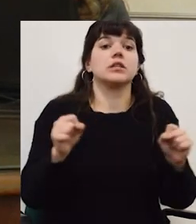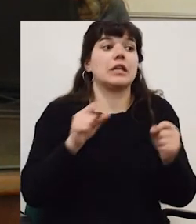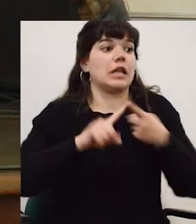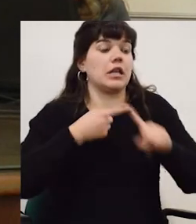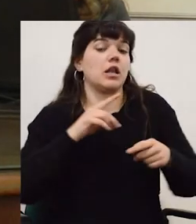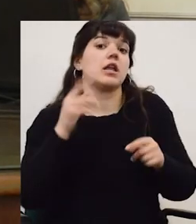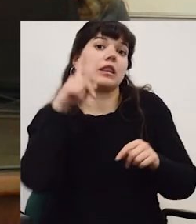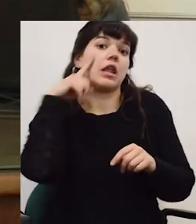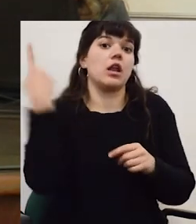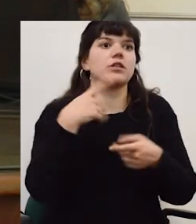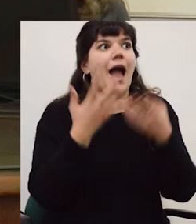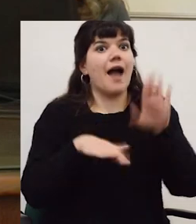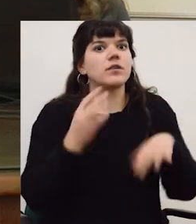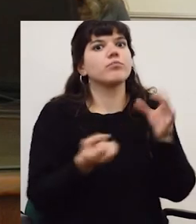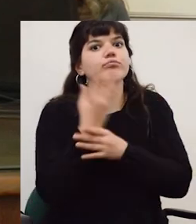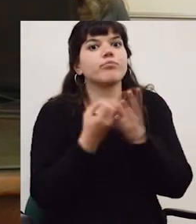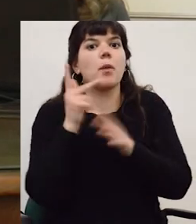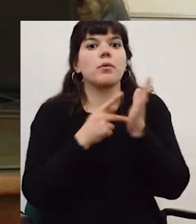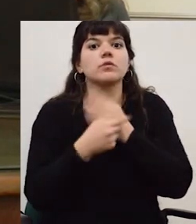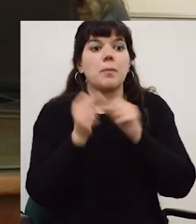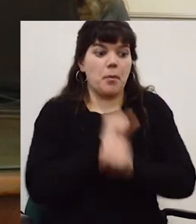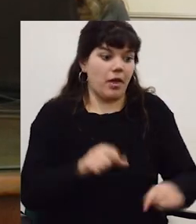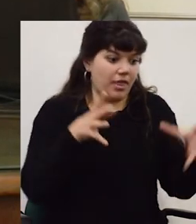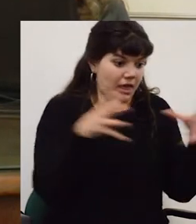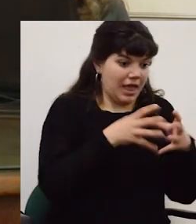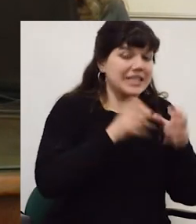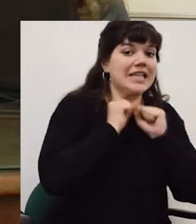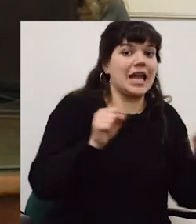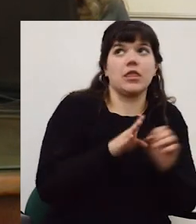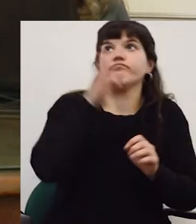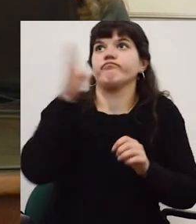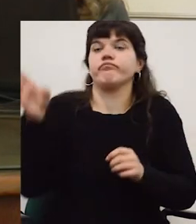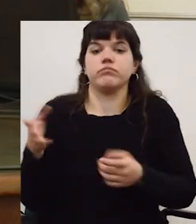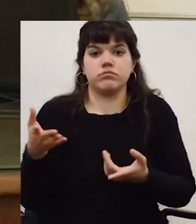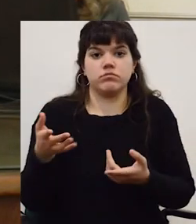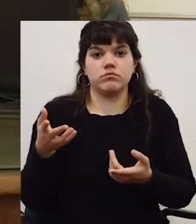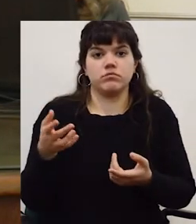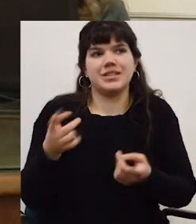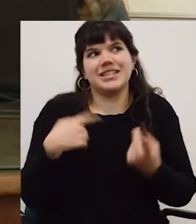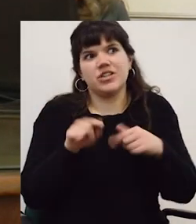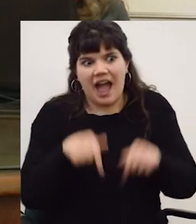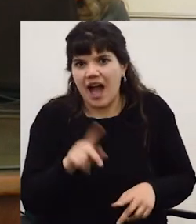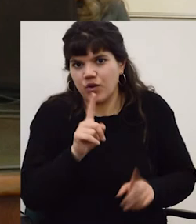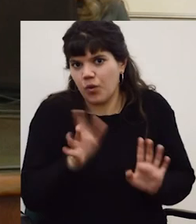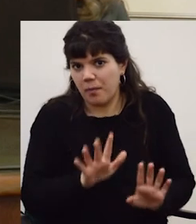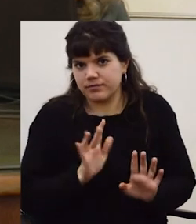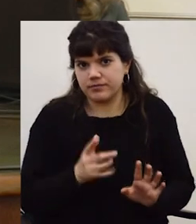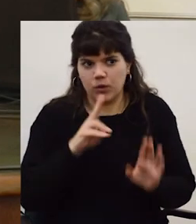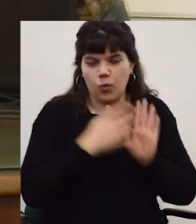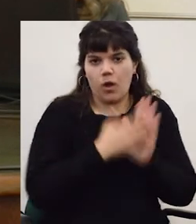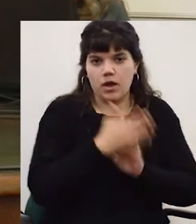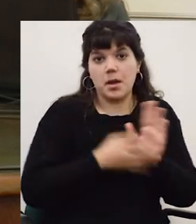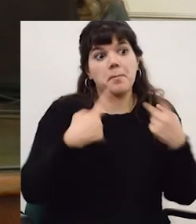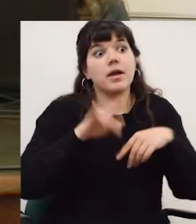Uruguay pero a nivel del mundo la Secretaría de Relaciones Internacionales muchas veces genera proyectos para participar las secretarías como secretarías en los